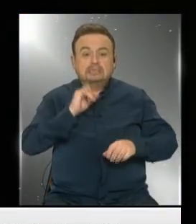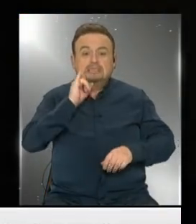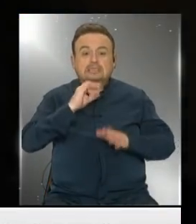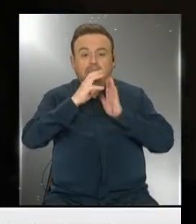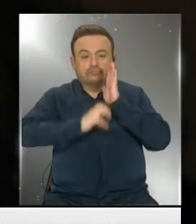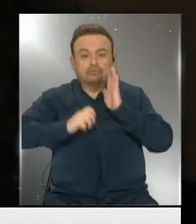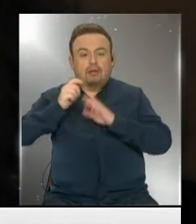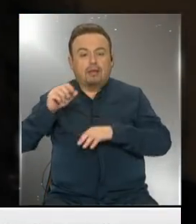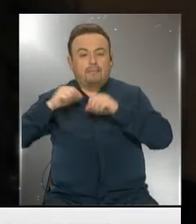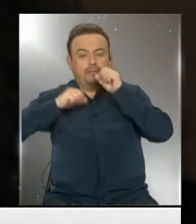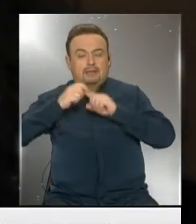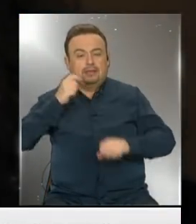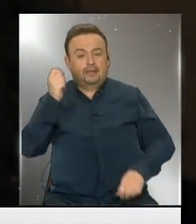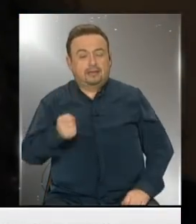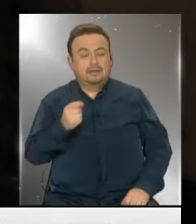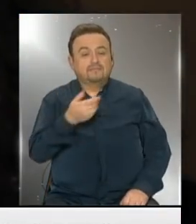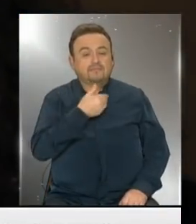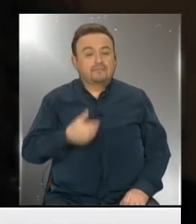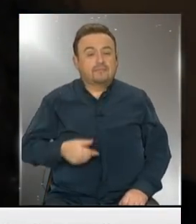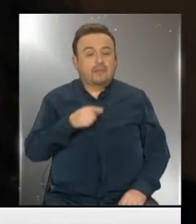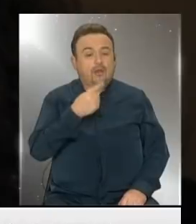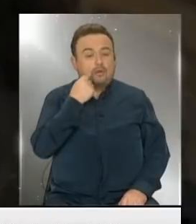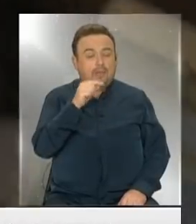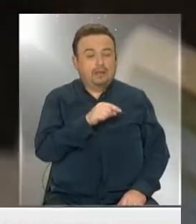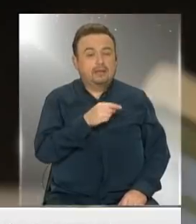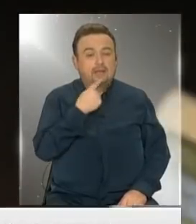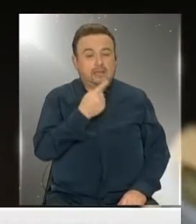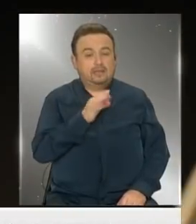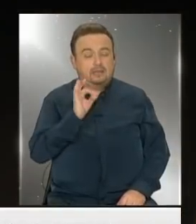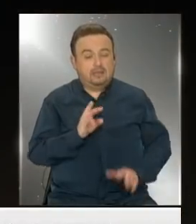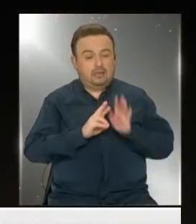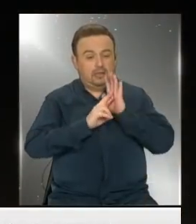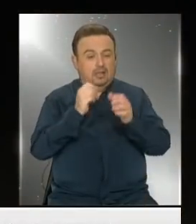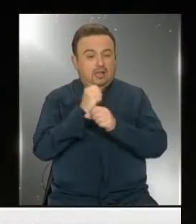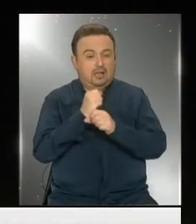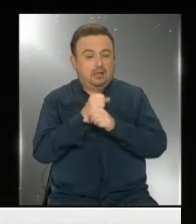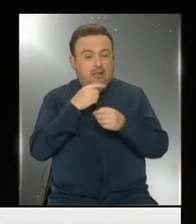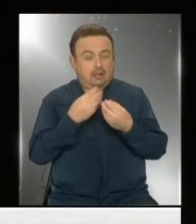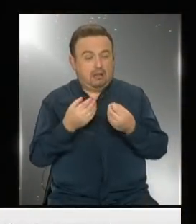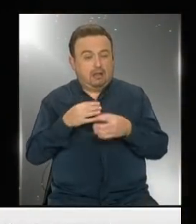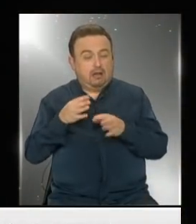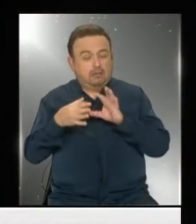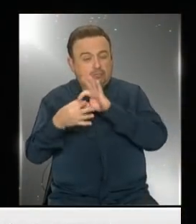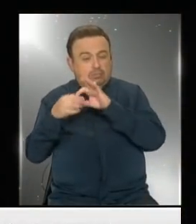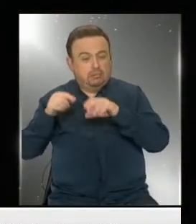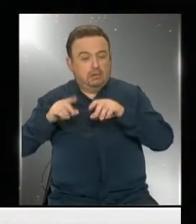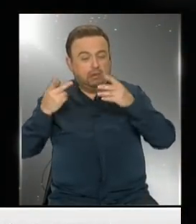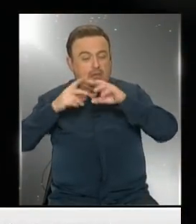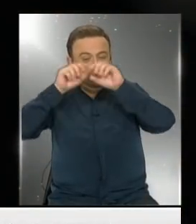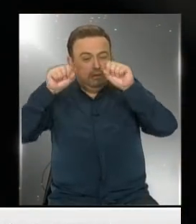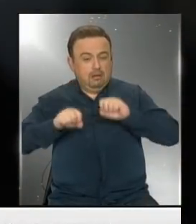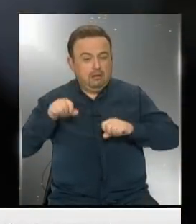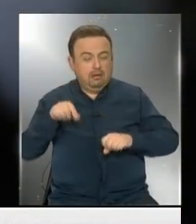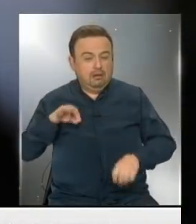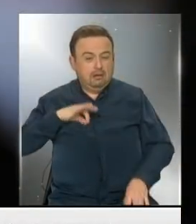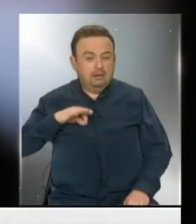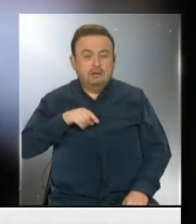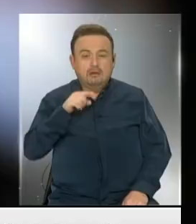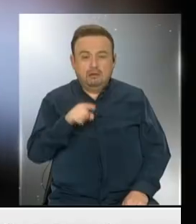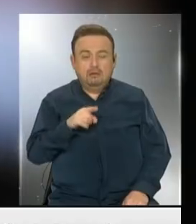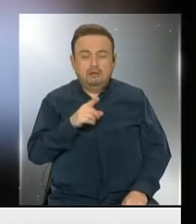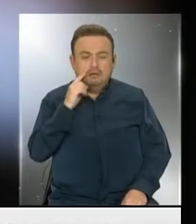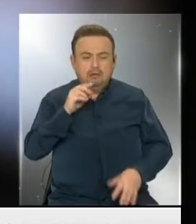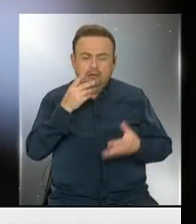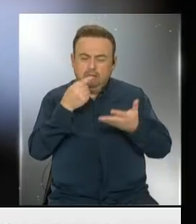Juan Carlos Pizarro es presidente de la Fundación Valida, una entidad que representa a trabajadores en causas vinculadas al sistema previsional. Él hará el